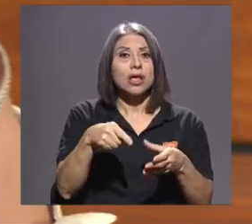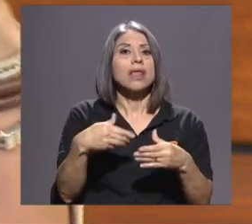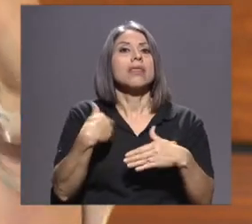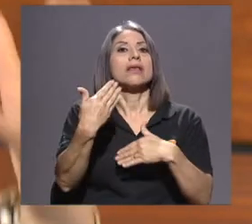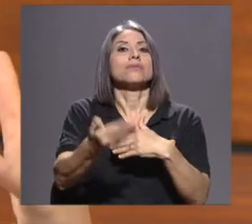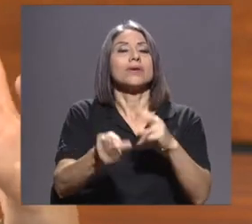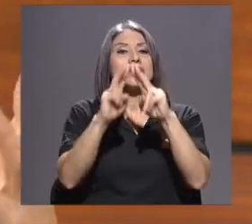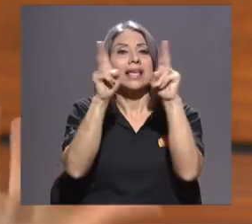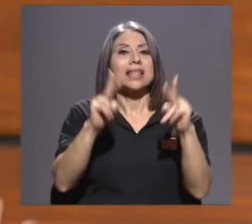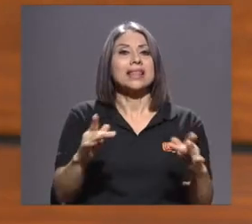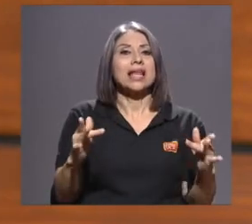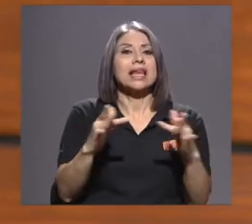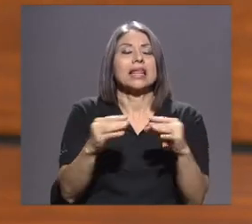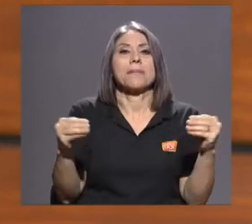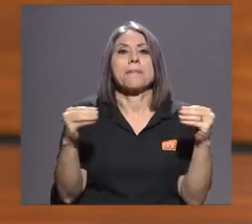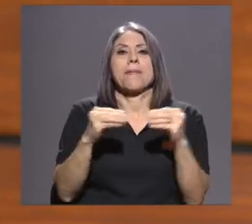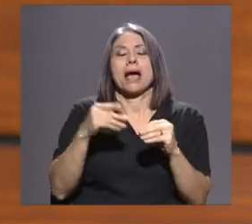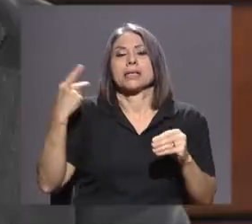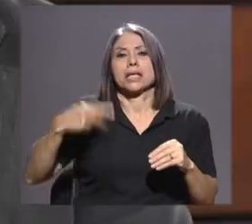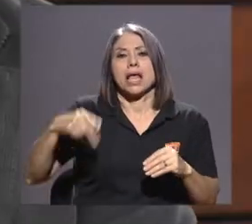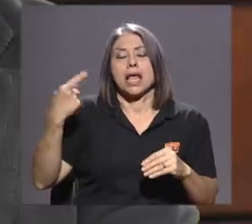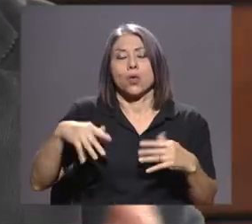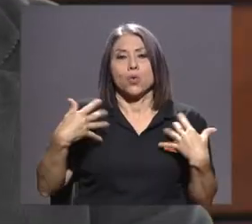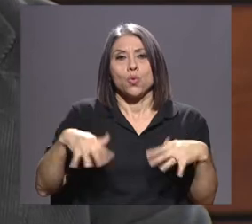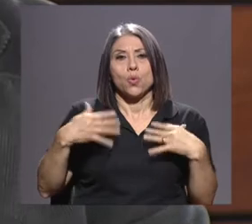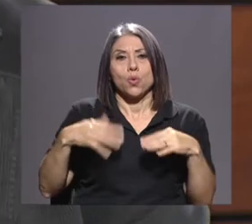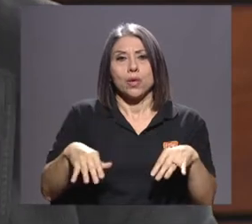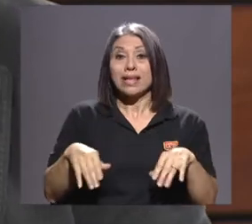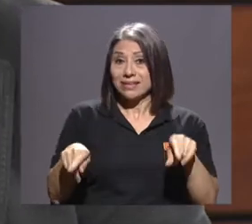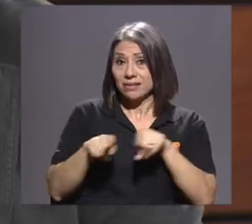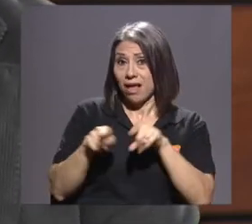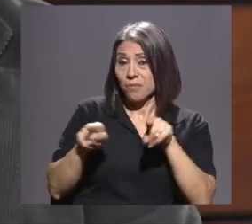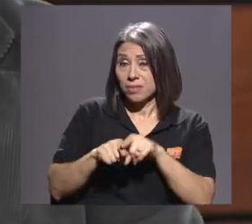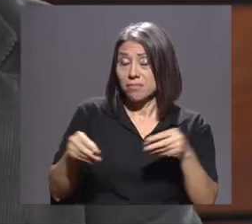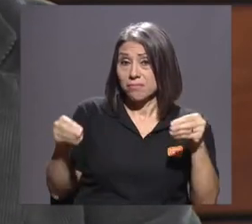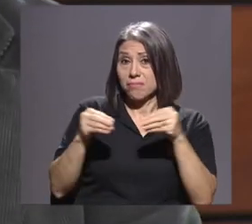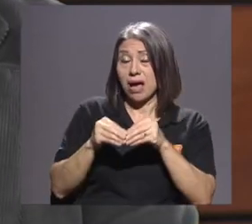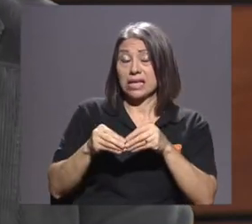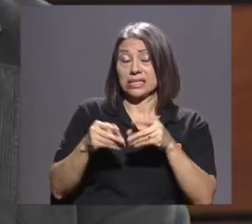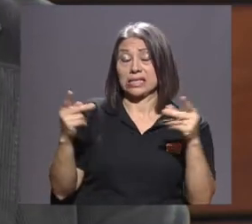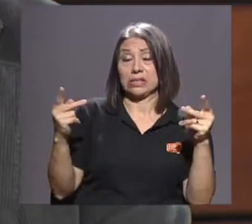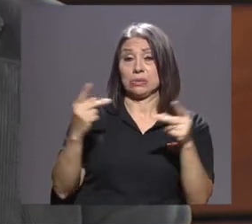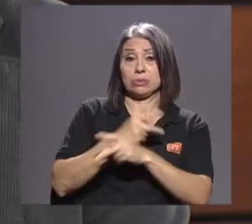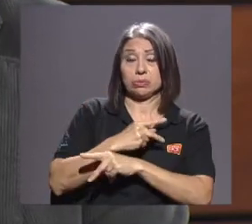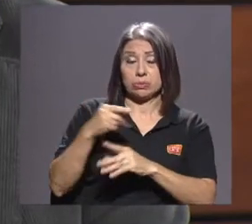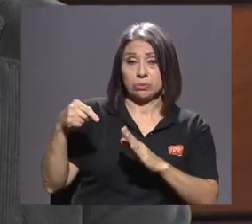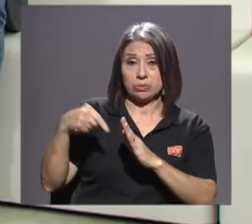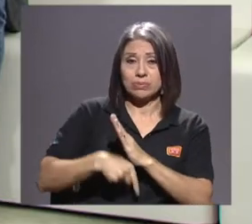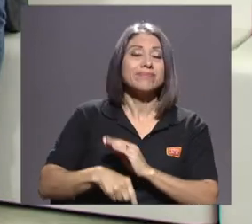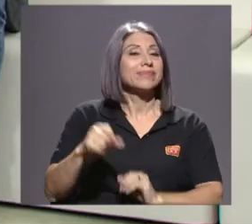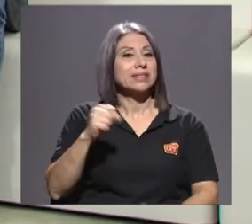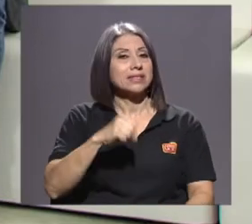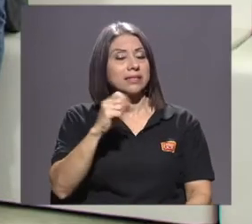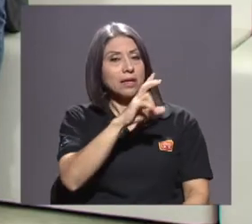que entonces el Internet se masifique con la viralización. Y se magnifique de alguna forma también. En Costa Rica, a partir del